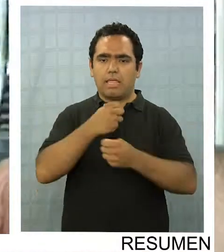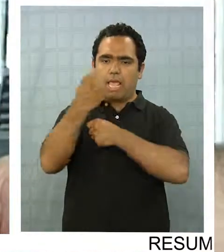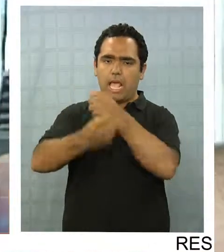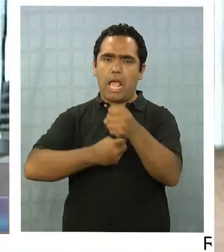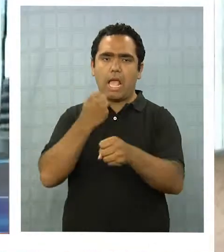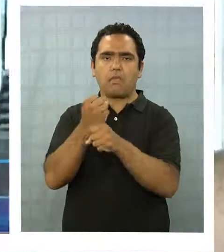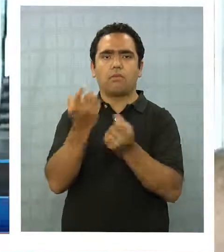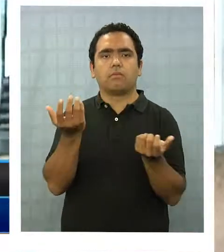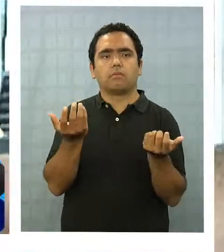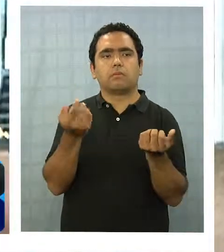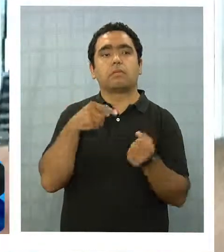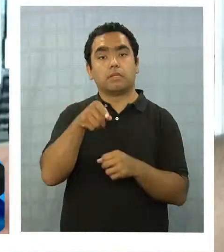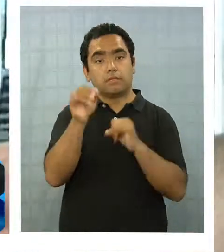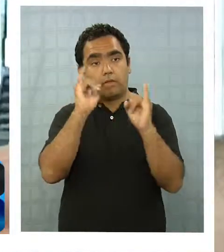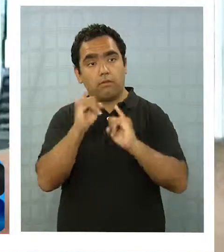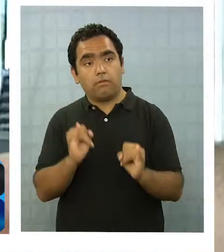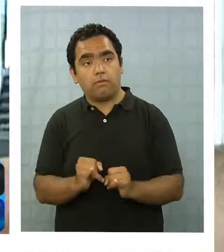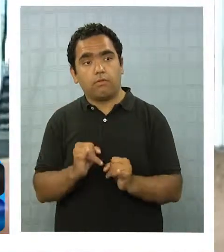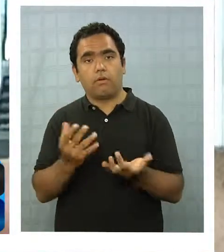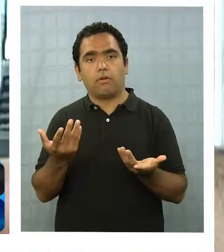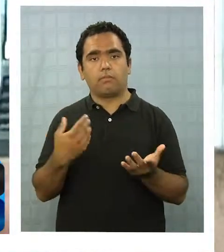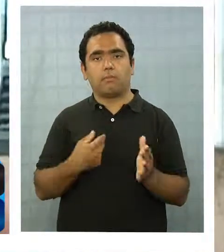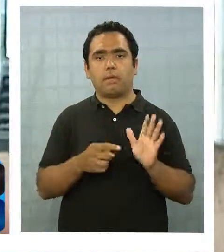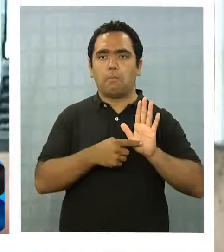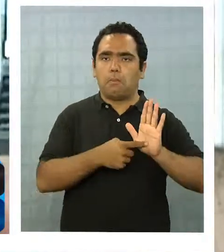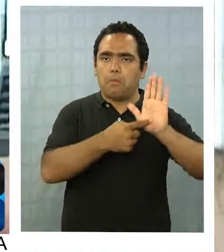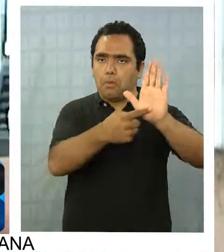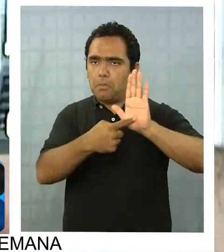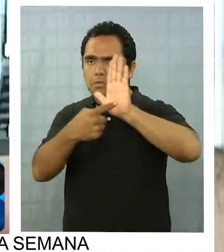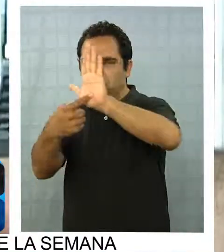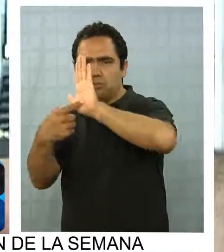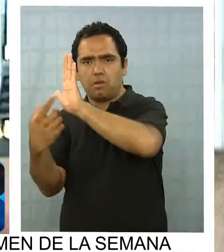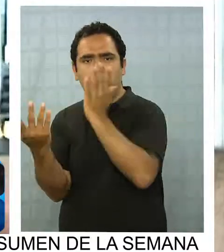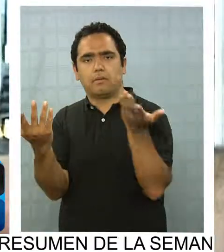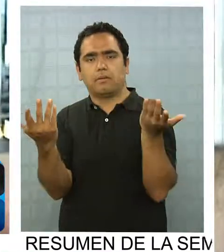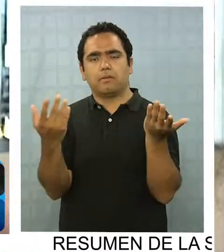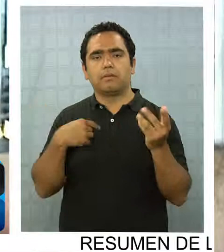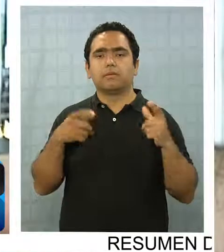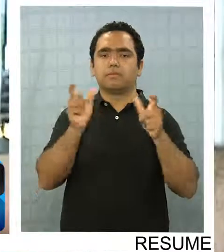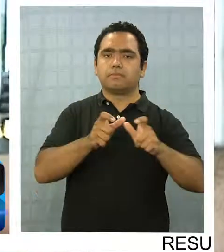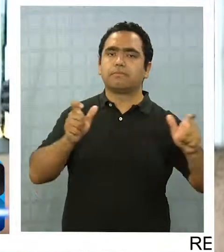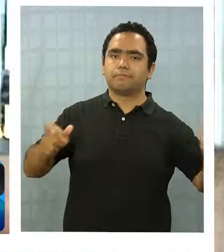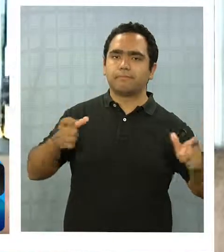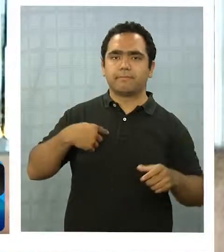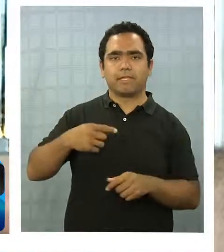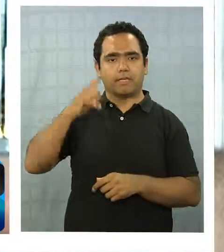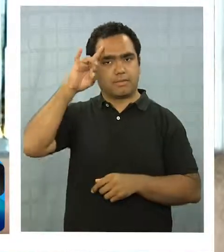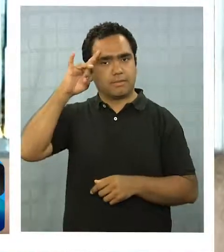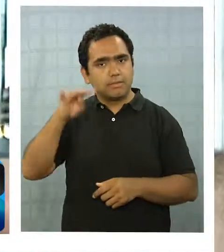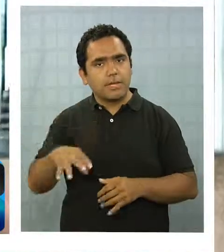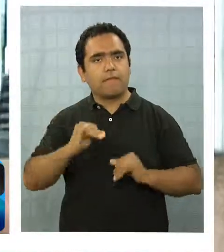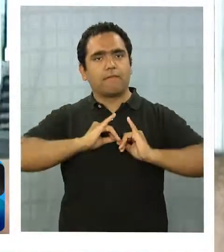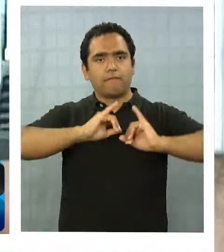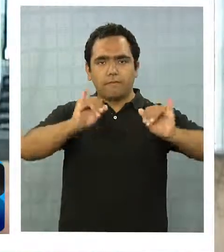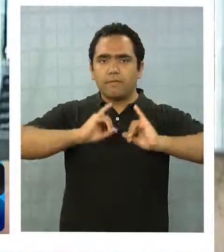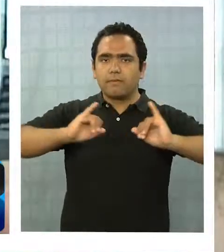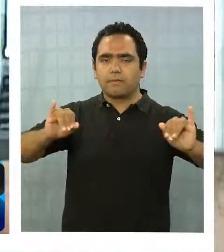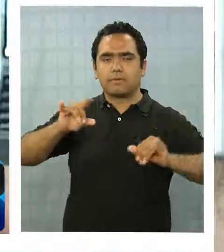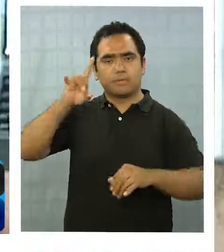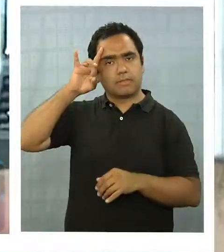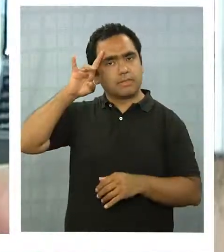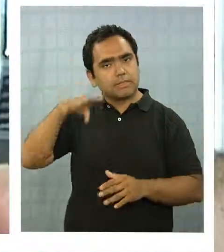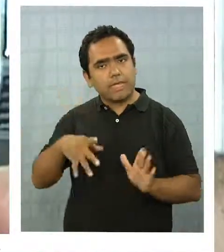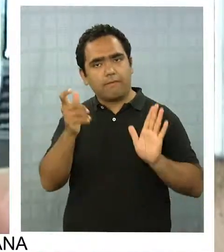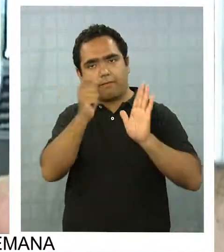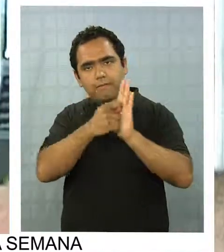Yo creo que de esa forma, más promoción y todo eso. Así la gente ya va a estar informada que acá siempre todos los años se hace cierto evento y